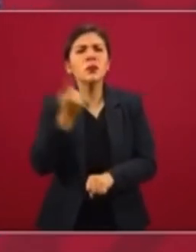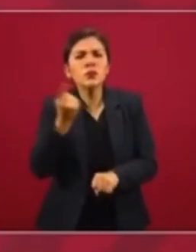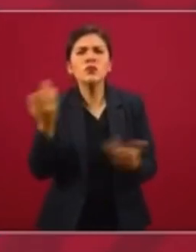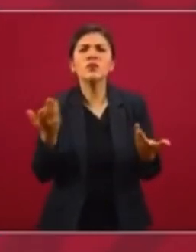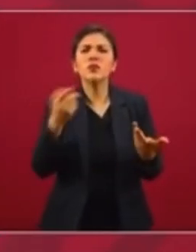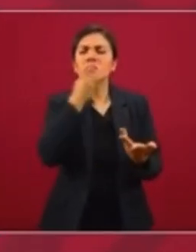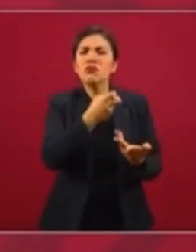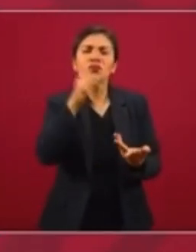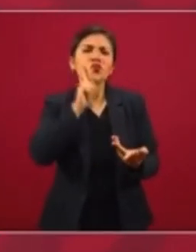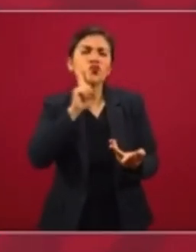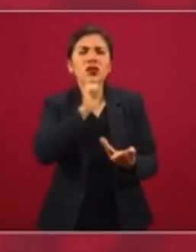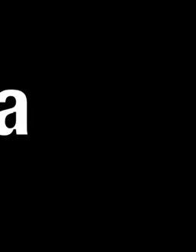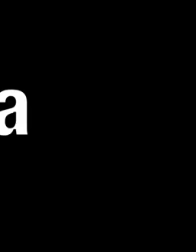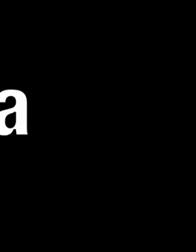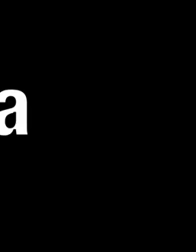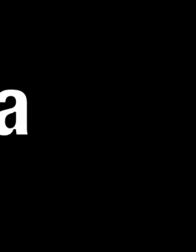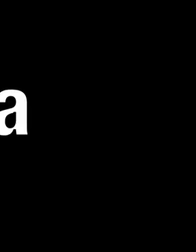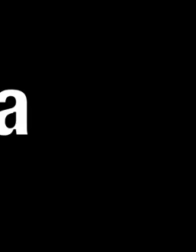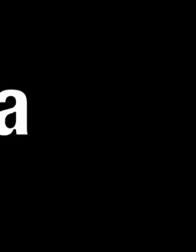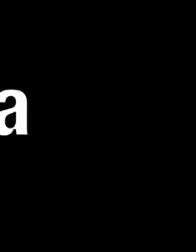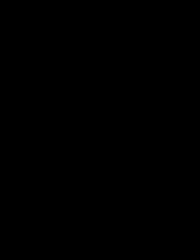la libertad.